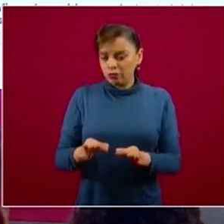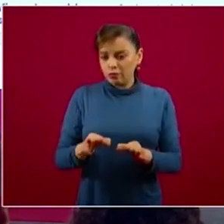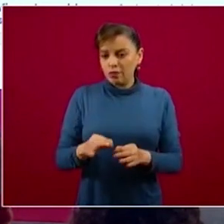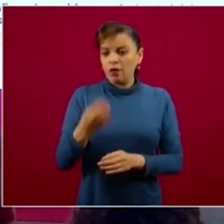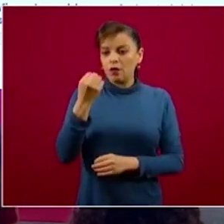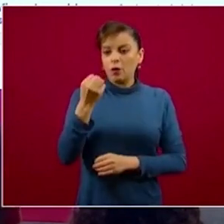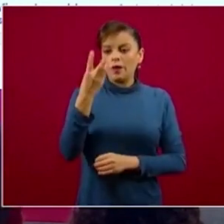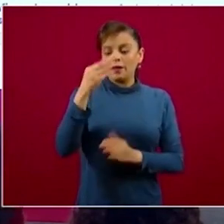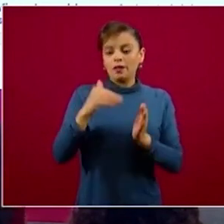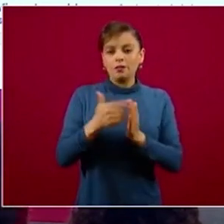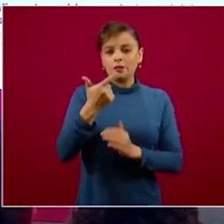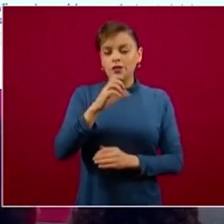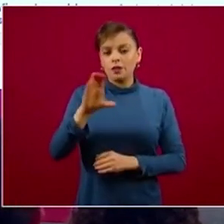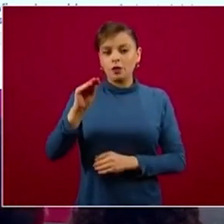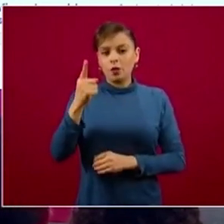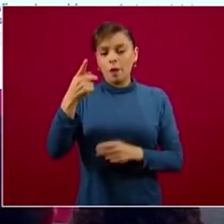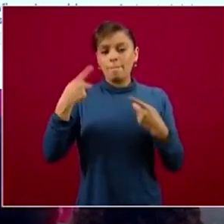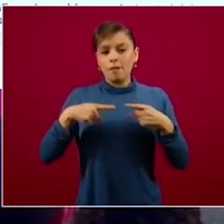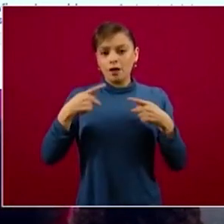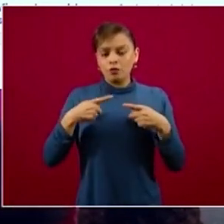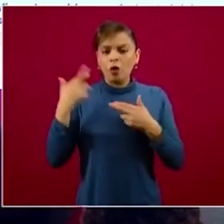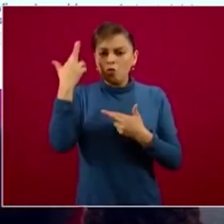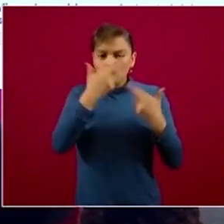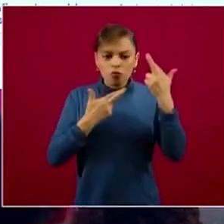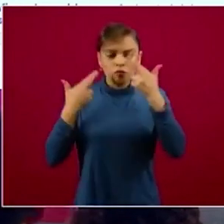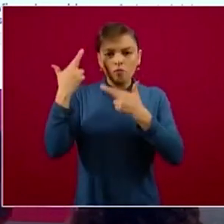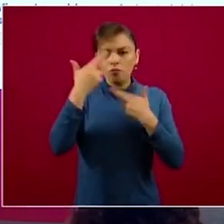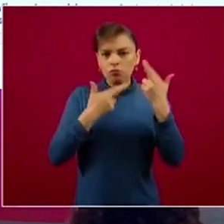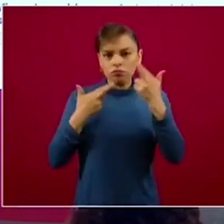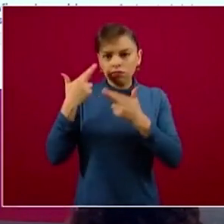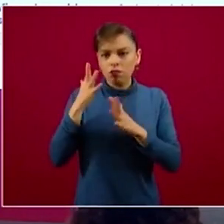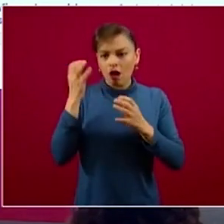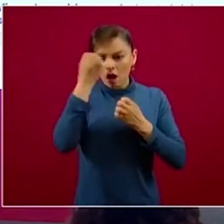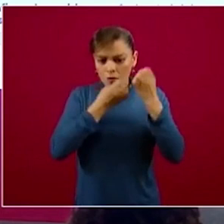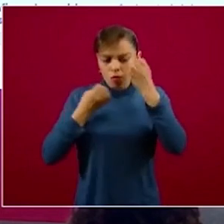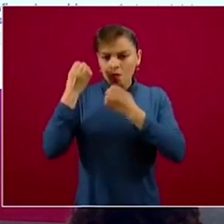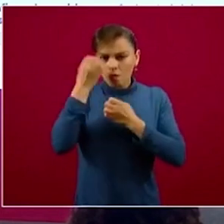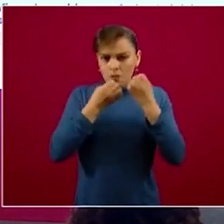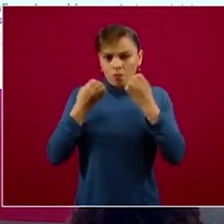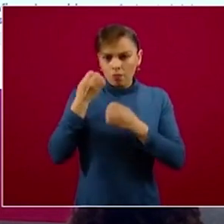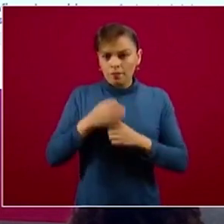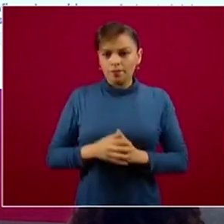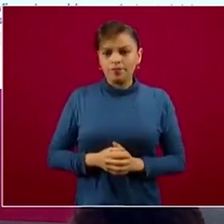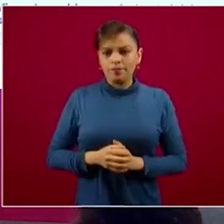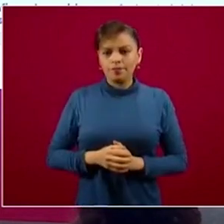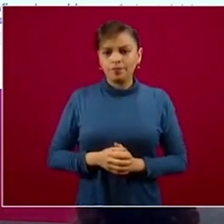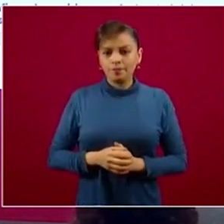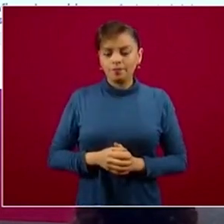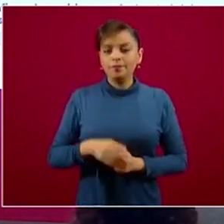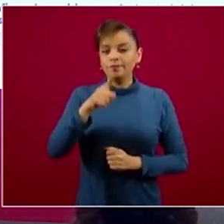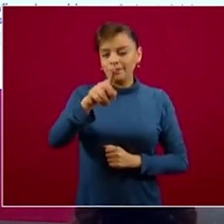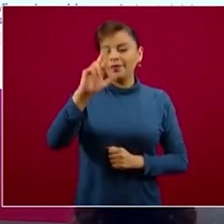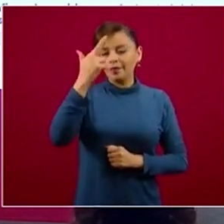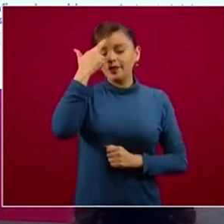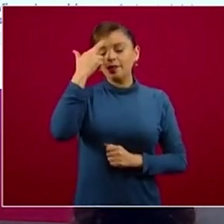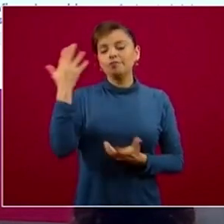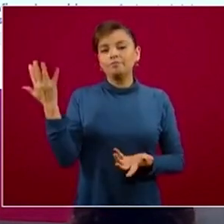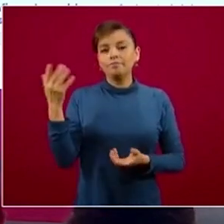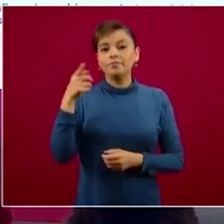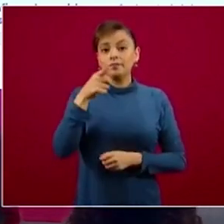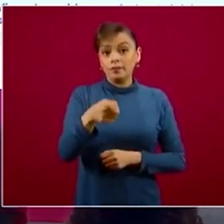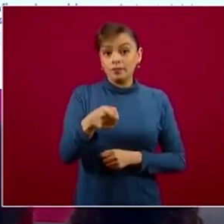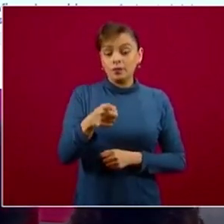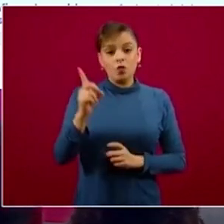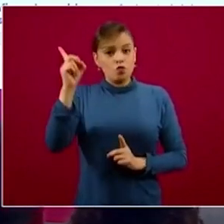personas que han sido estudiadas. ¿Esto qué quiere decir estudiado? Hoy que tenemos más tiempo, lo se los recuerdo, quiere decir que en algún momento fueron